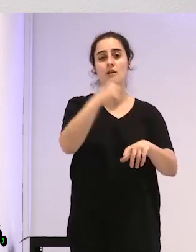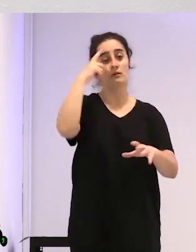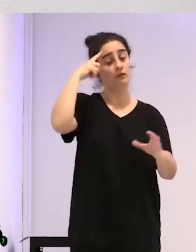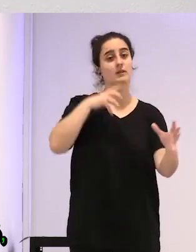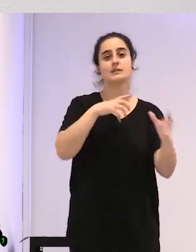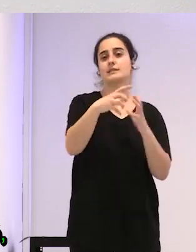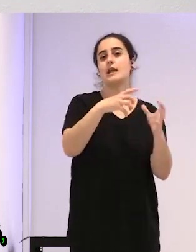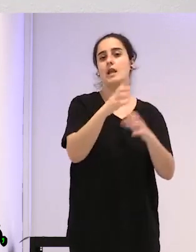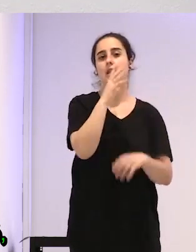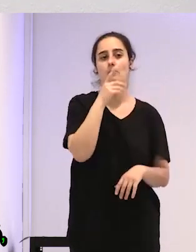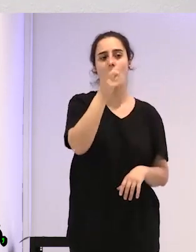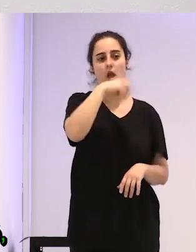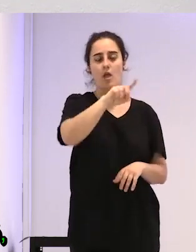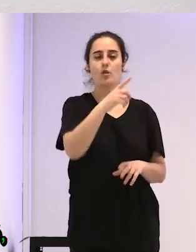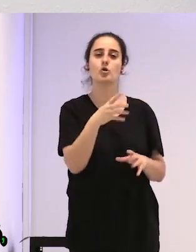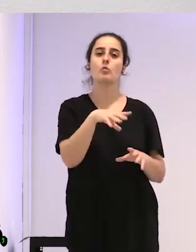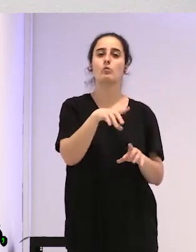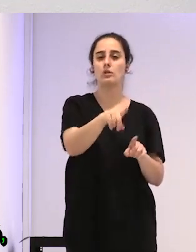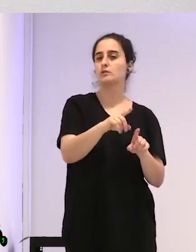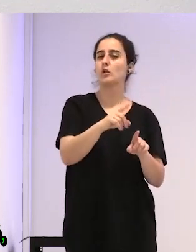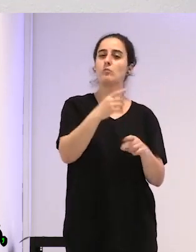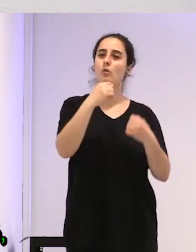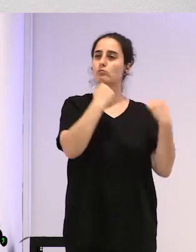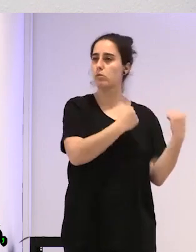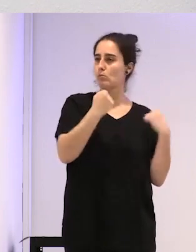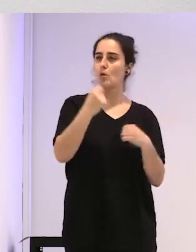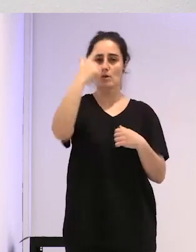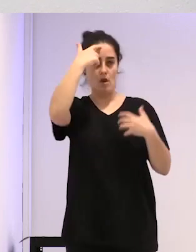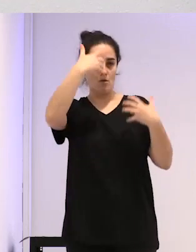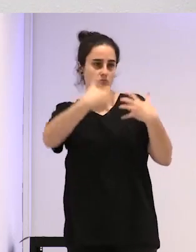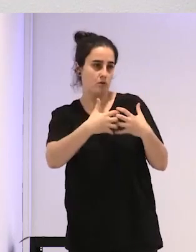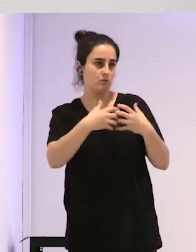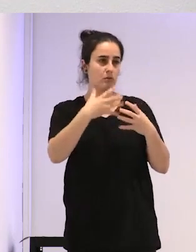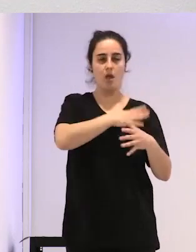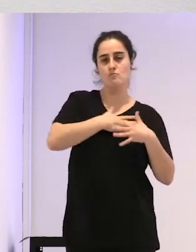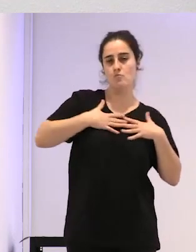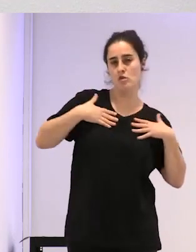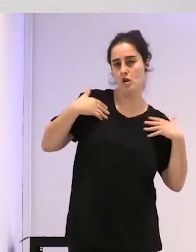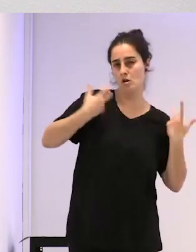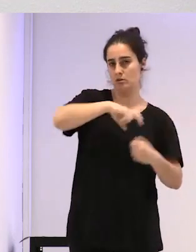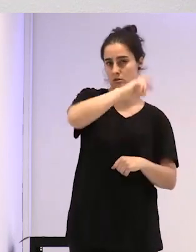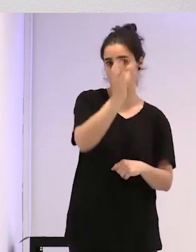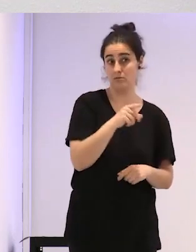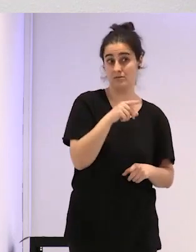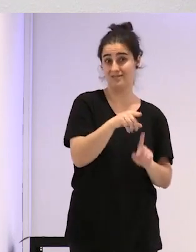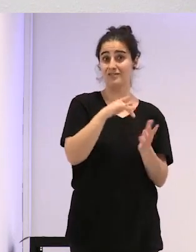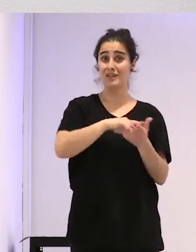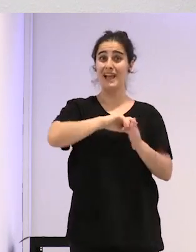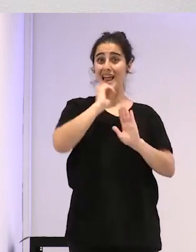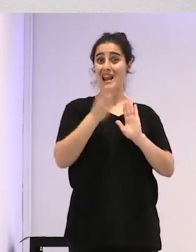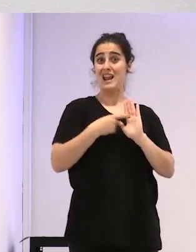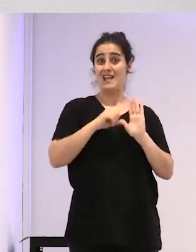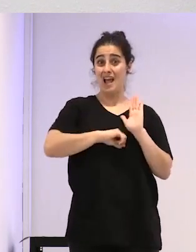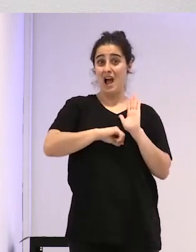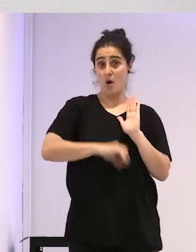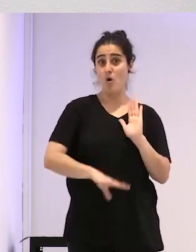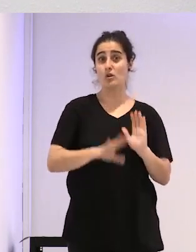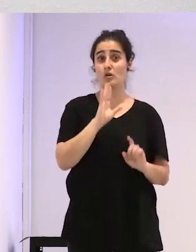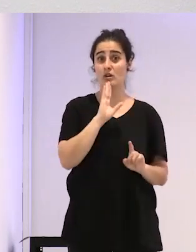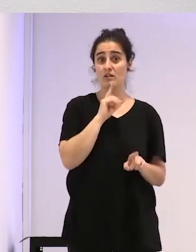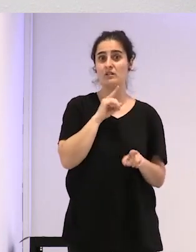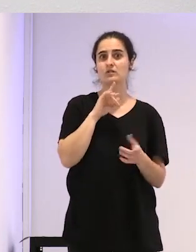no sé, la mente y nuestras emociones y tal. Y esto ya nos pasó con la general ley del aborto que las mujeres